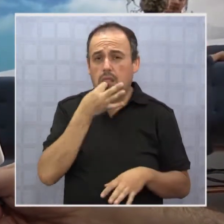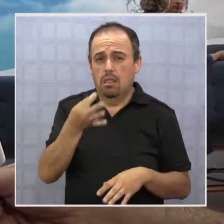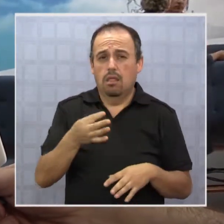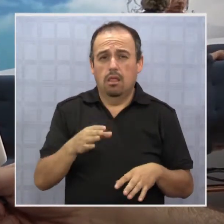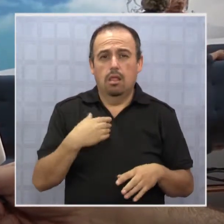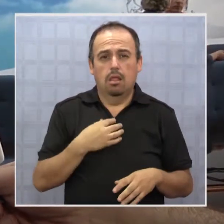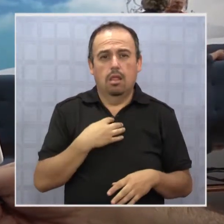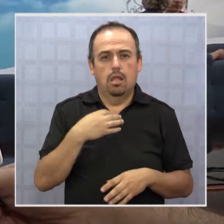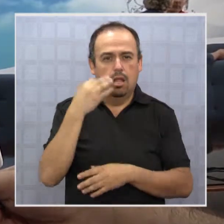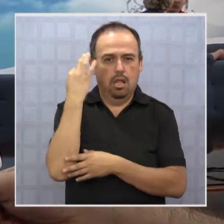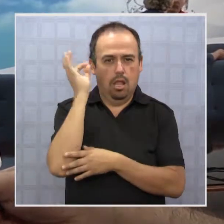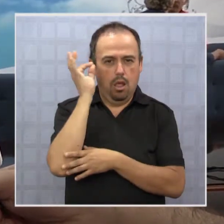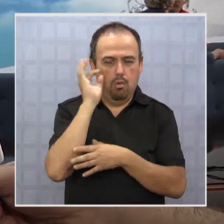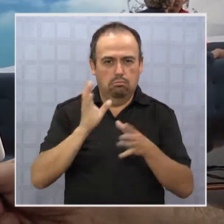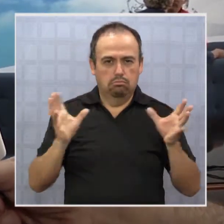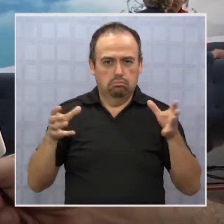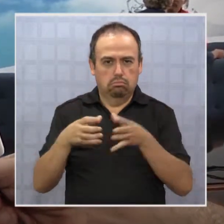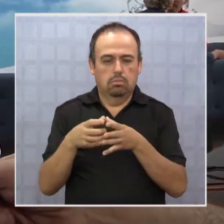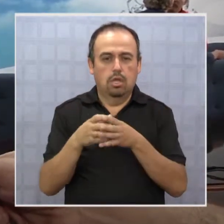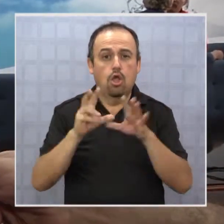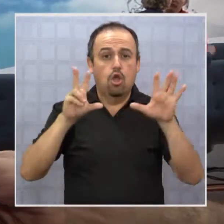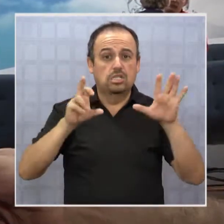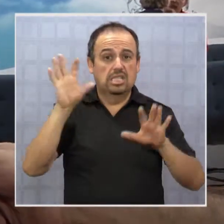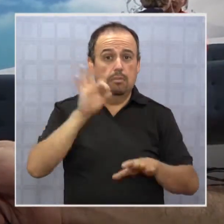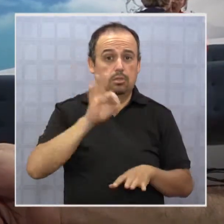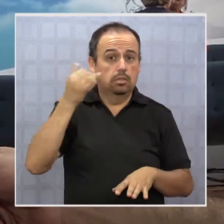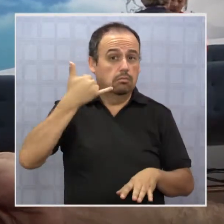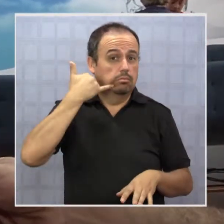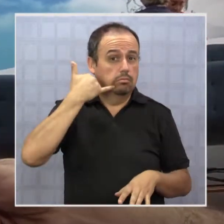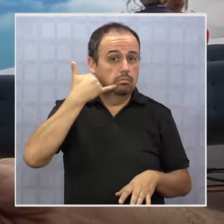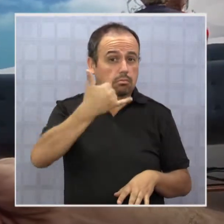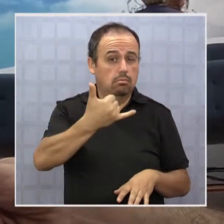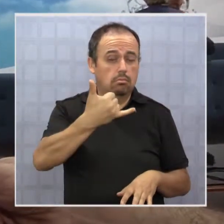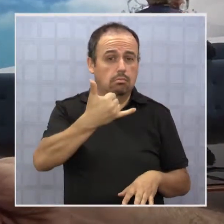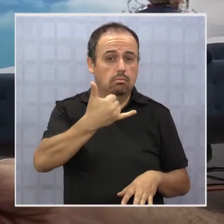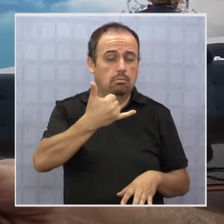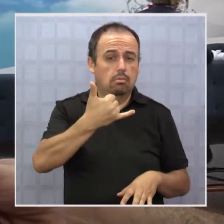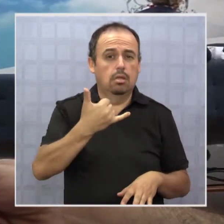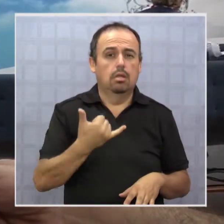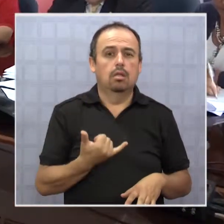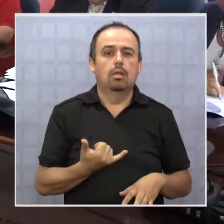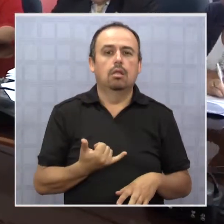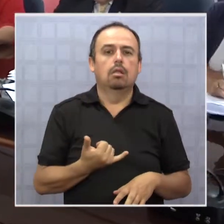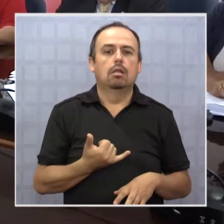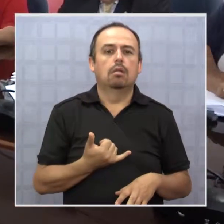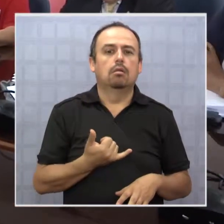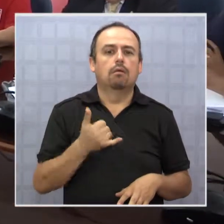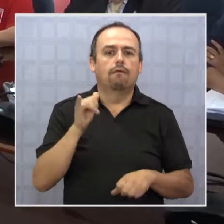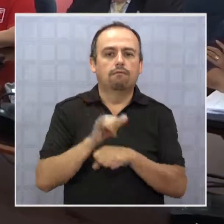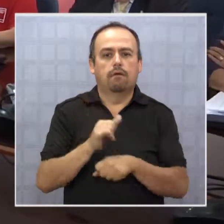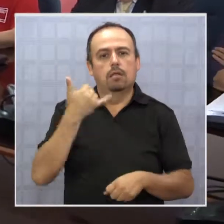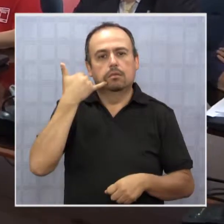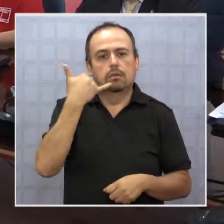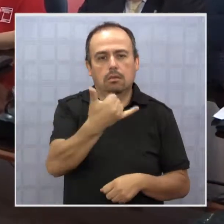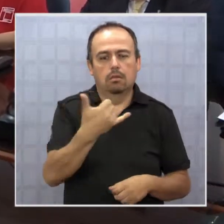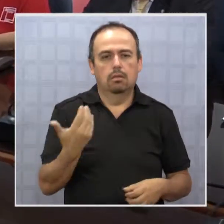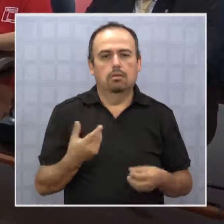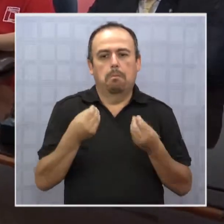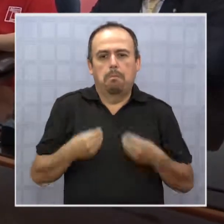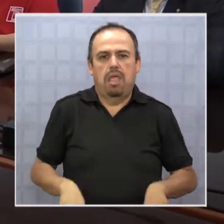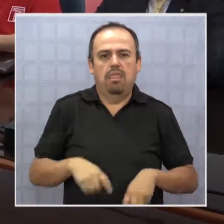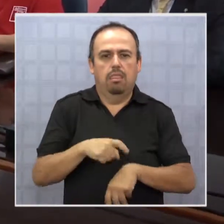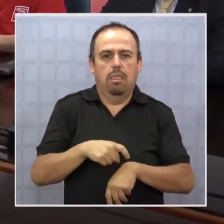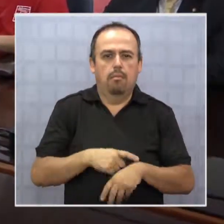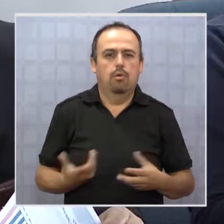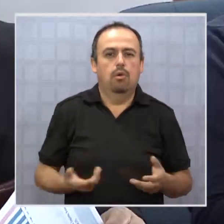en la conferencia, alrededor del 80% de las llamadas son pitancias. A nivel nacional, según el